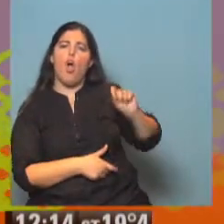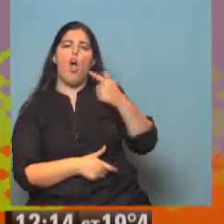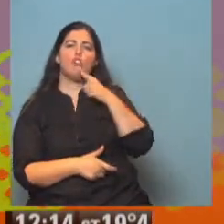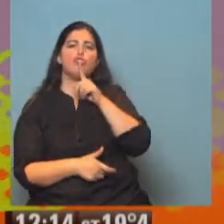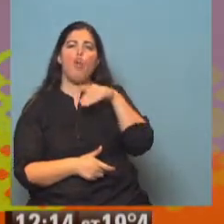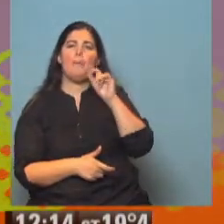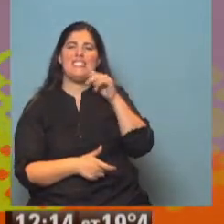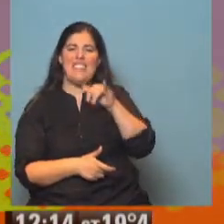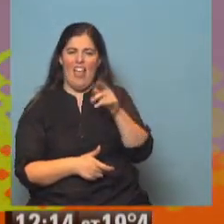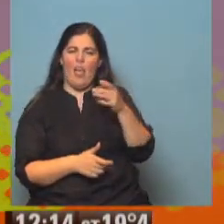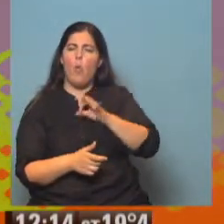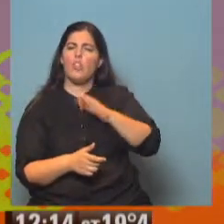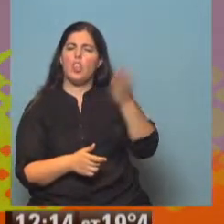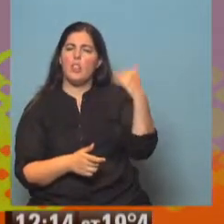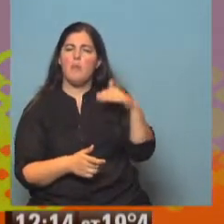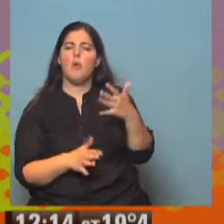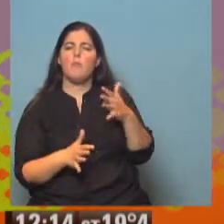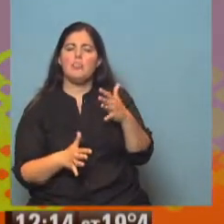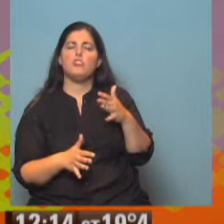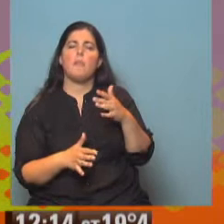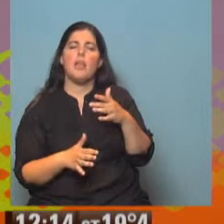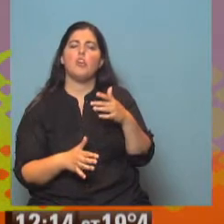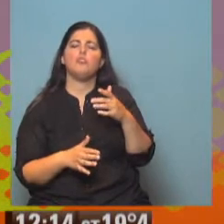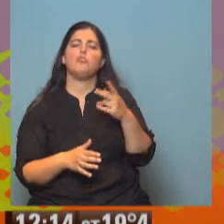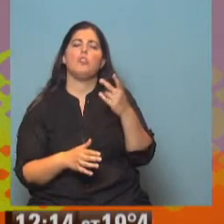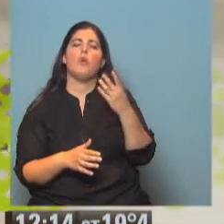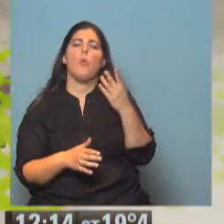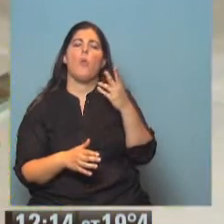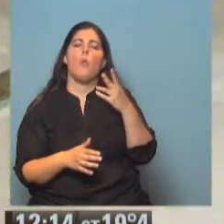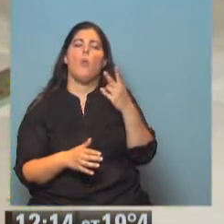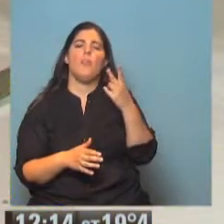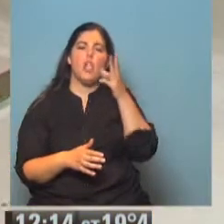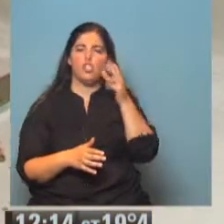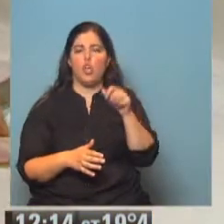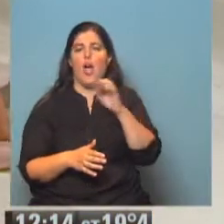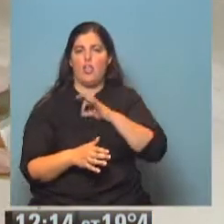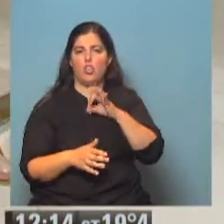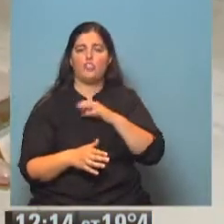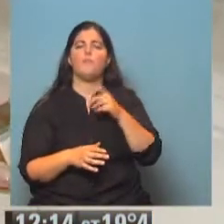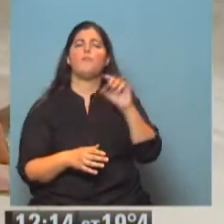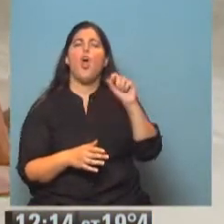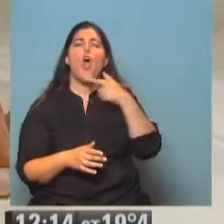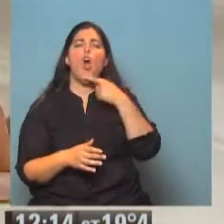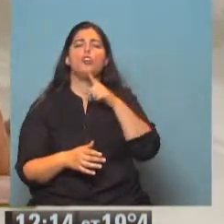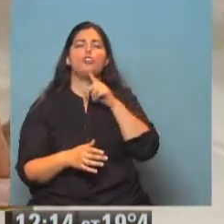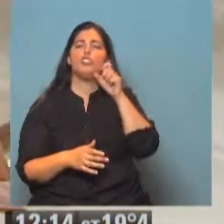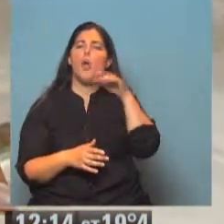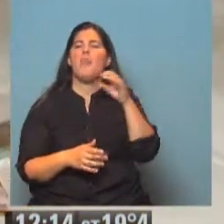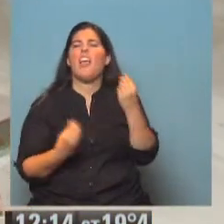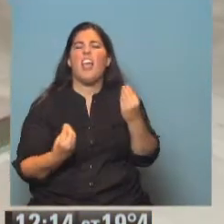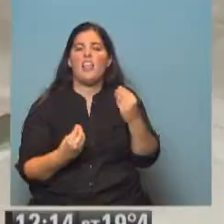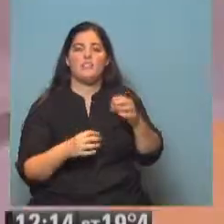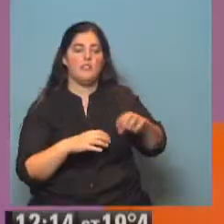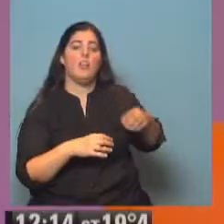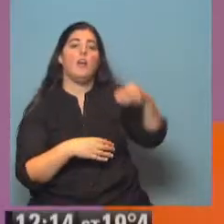unos 48 años de ostomizadas. Y ostomizadas. Bueno, ¿y en qué consiste la ostomía? Bueno, la ostomía es un abocamiento de un órgano hueco hacia